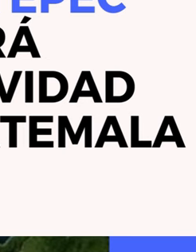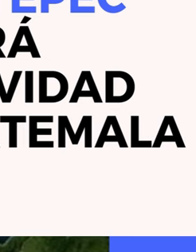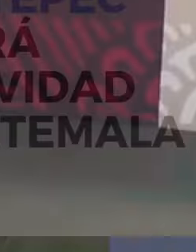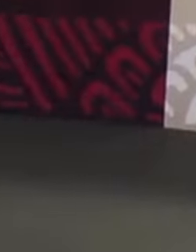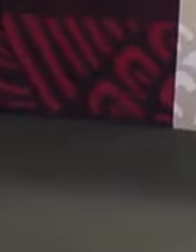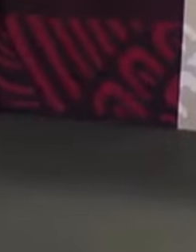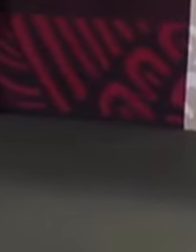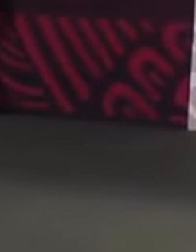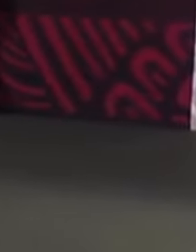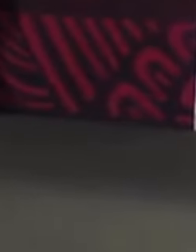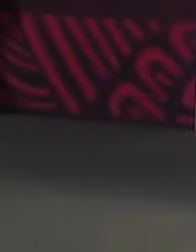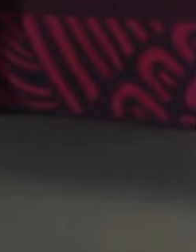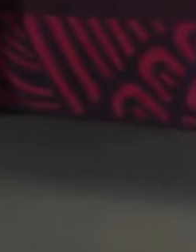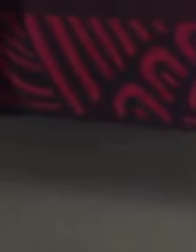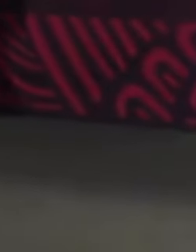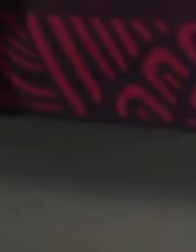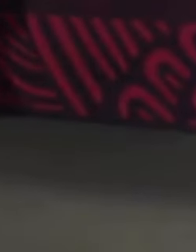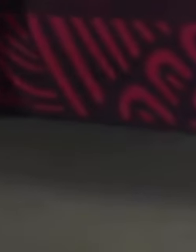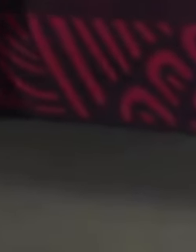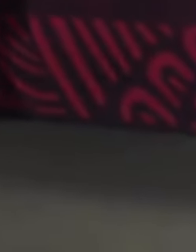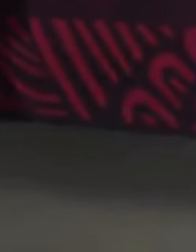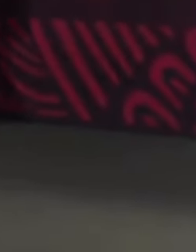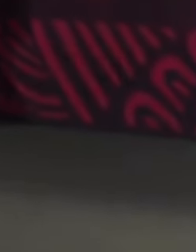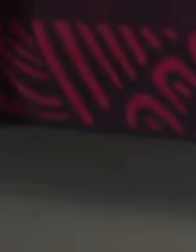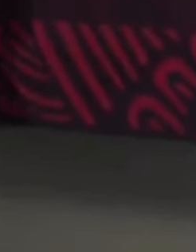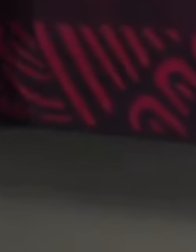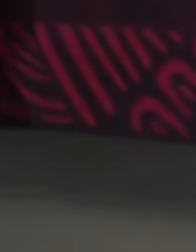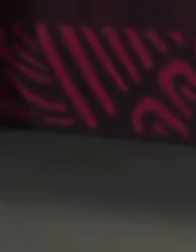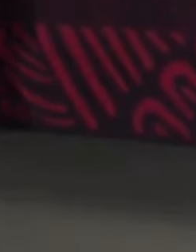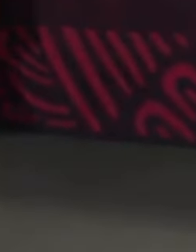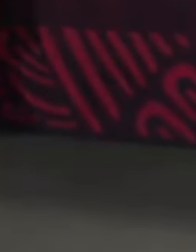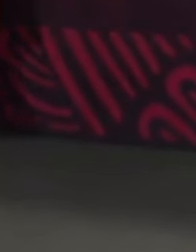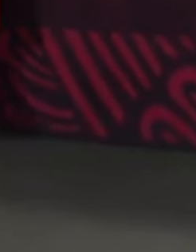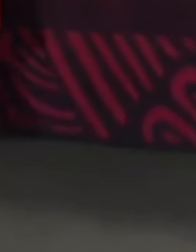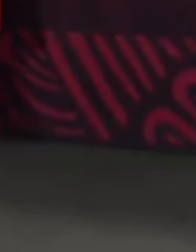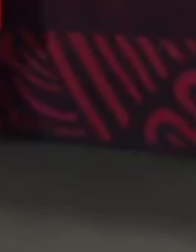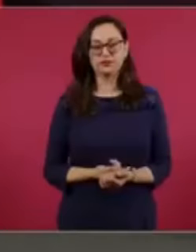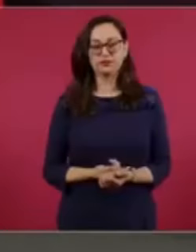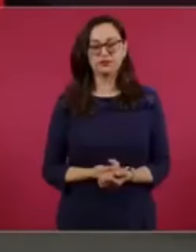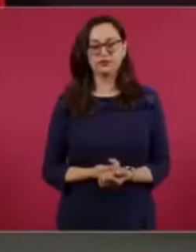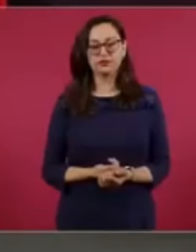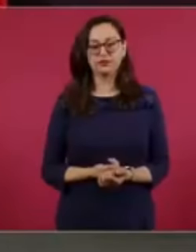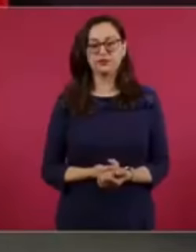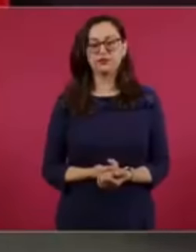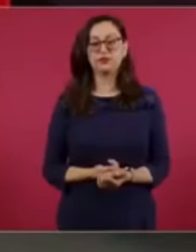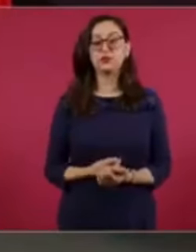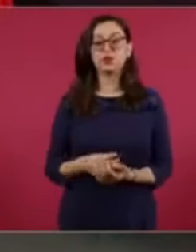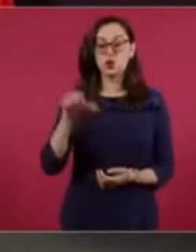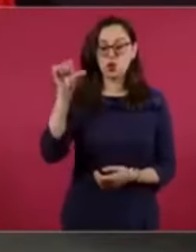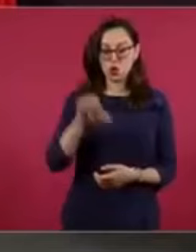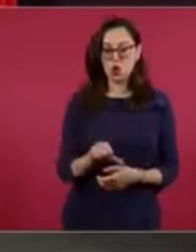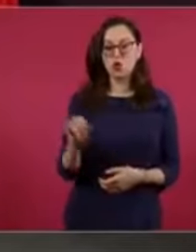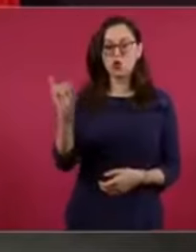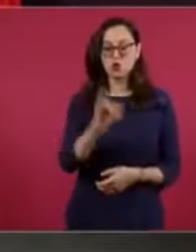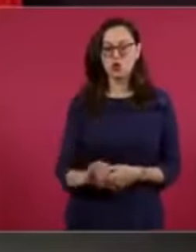Bueno, vamos a informar el día de hoy, jueves,